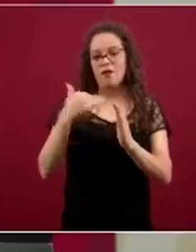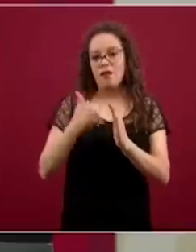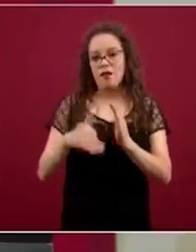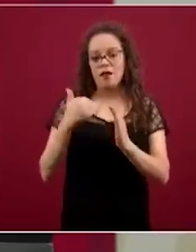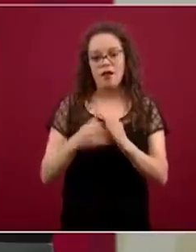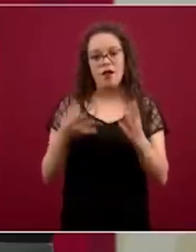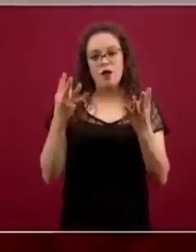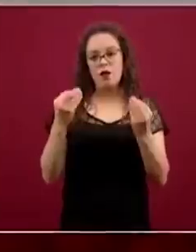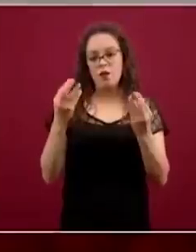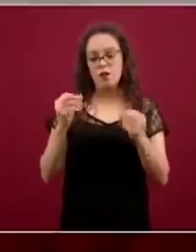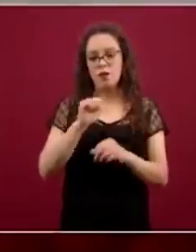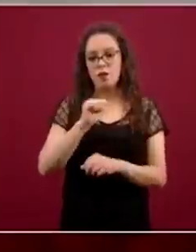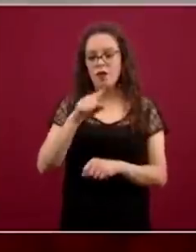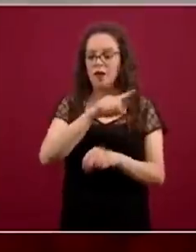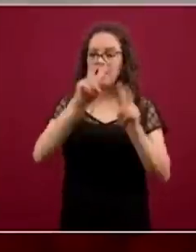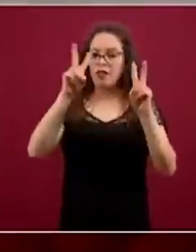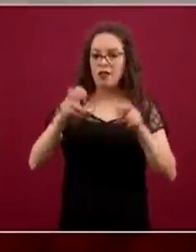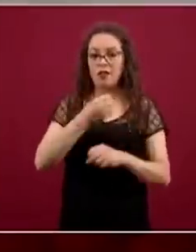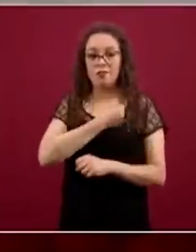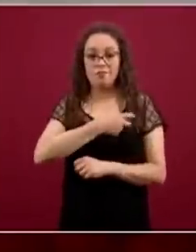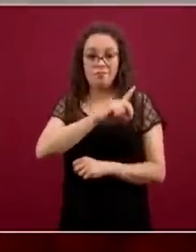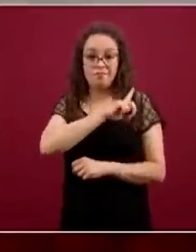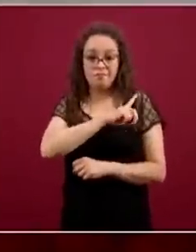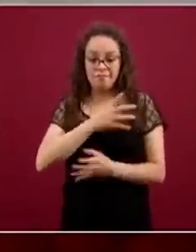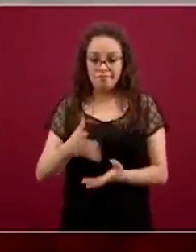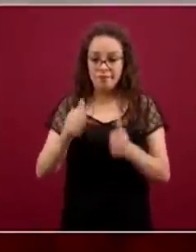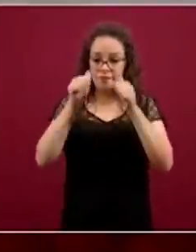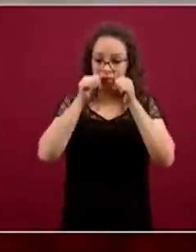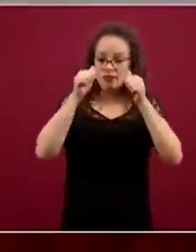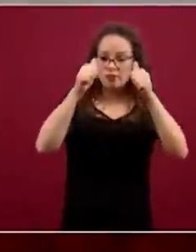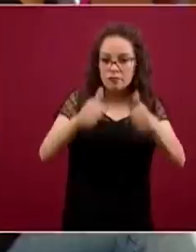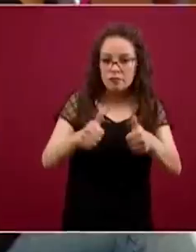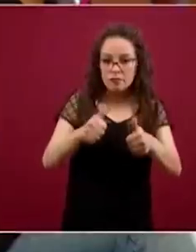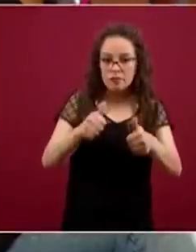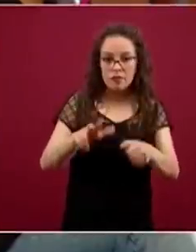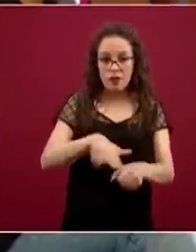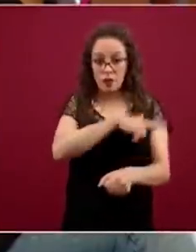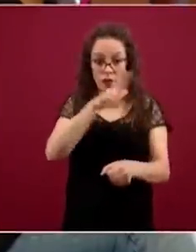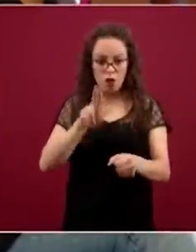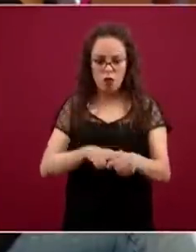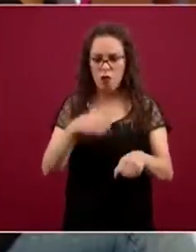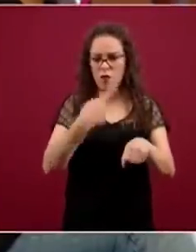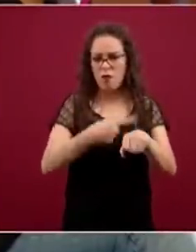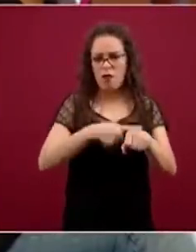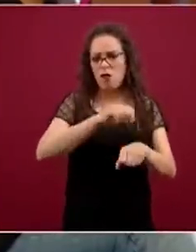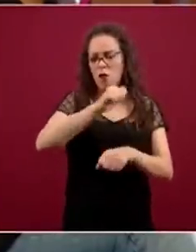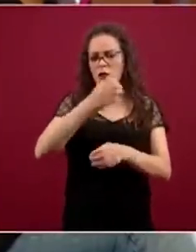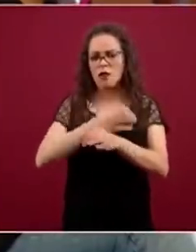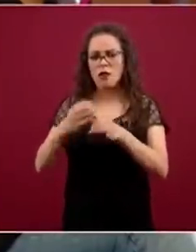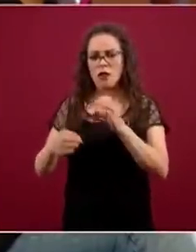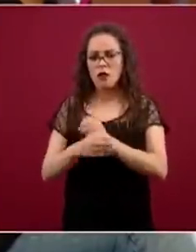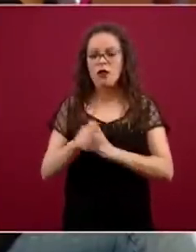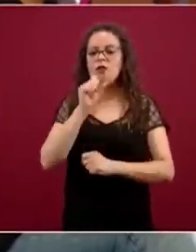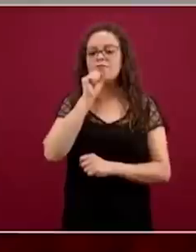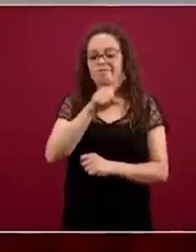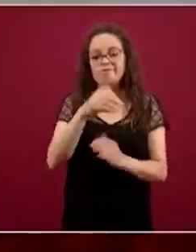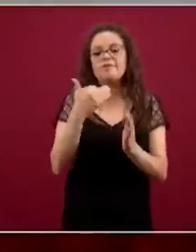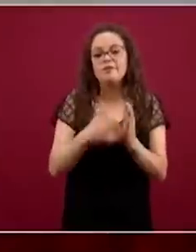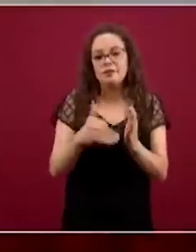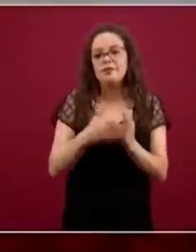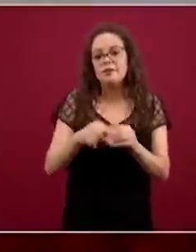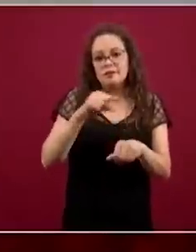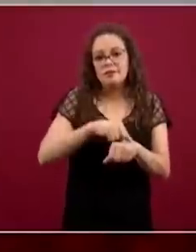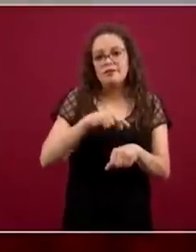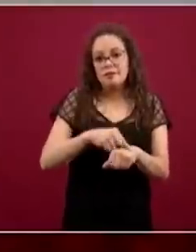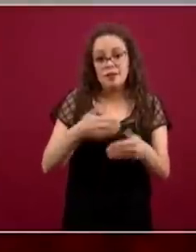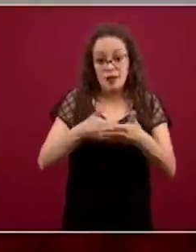de por sí para las condiciones rutinarias, la atención rutinaria, tenemos una cobertura limitada de servicios de salud, producto desde luego